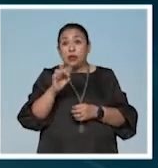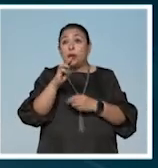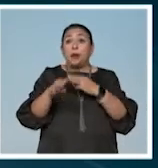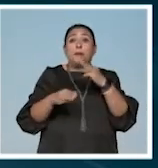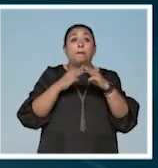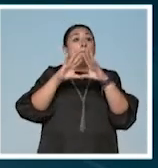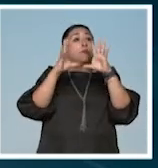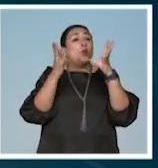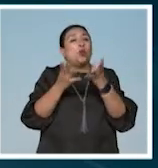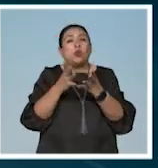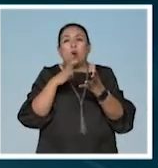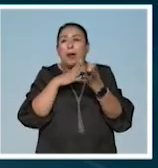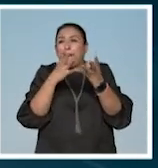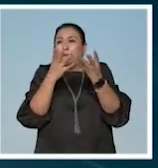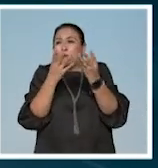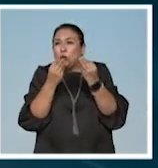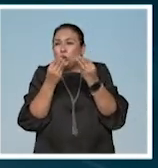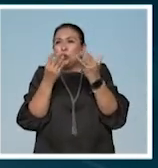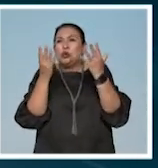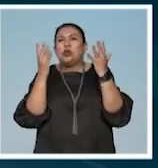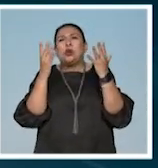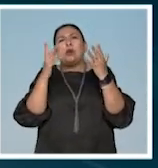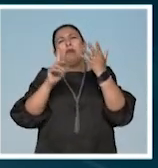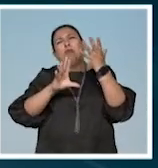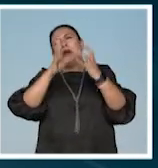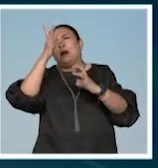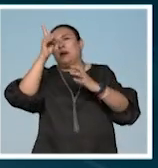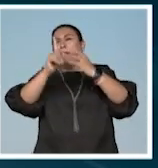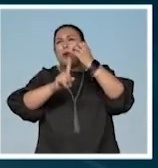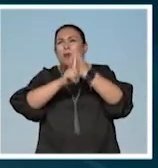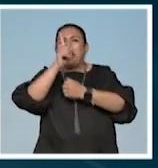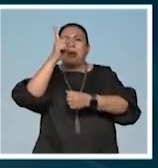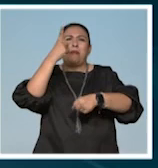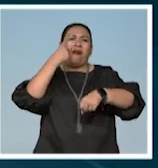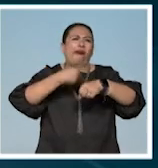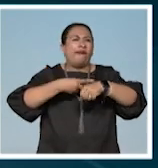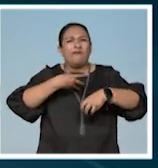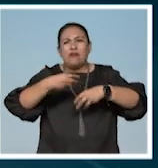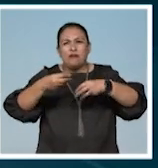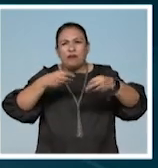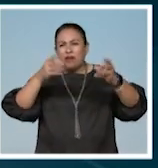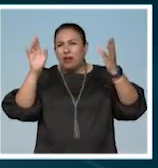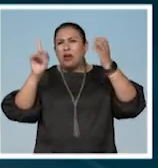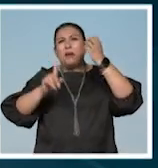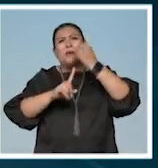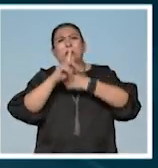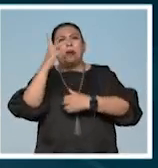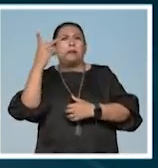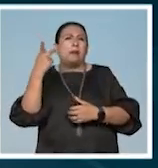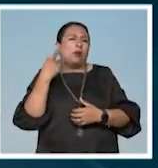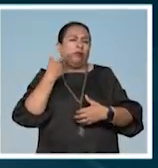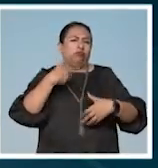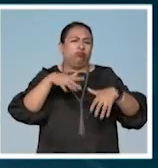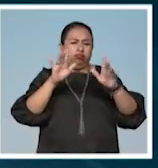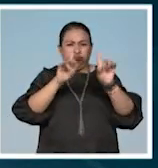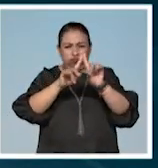mundo donde estamos llenos de crisis y pandemias y problemas políticos y demás.